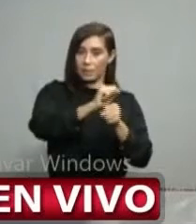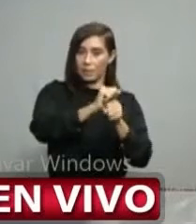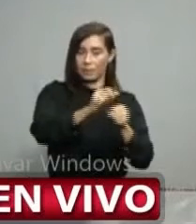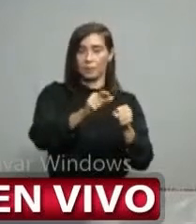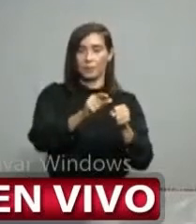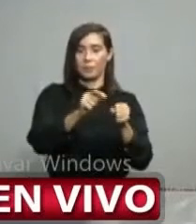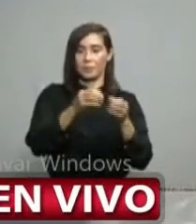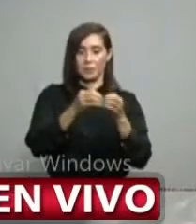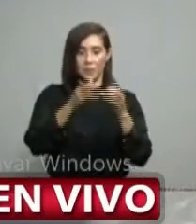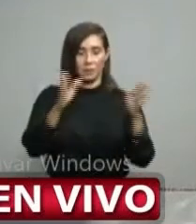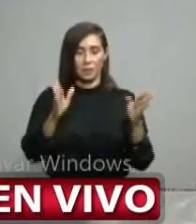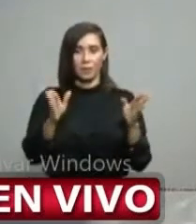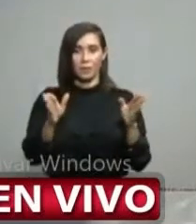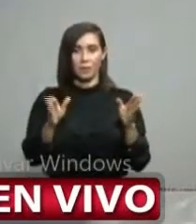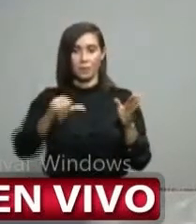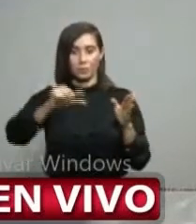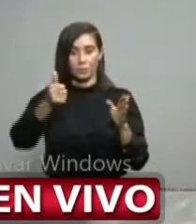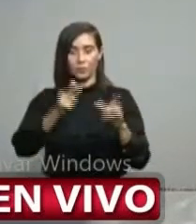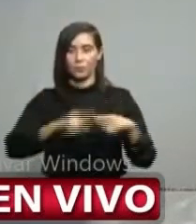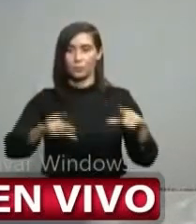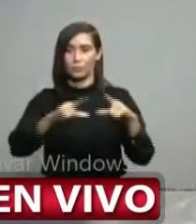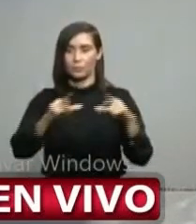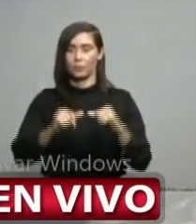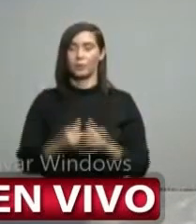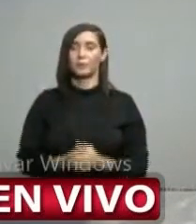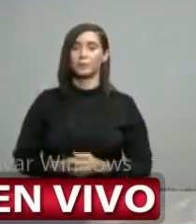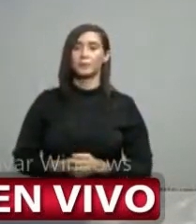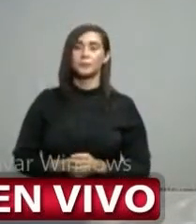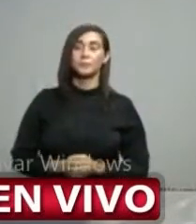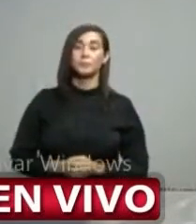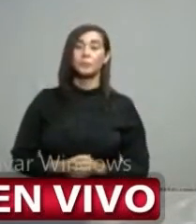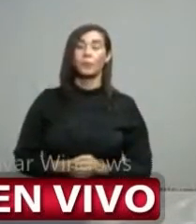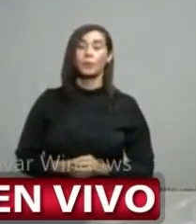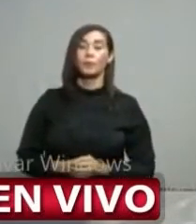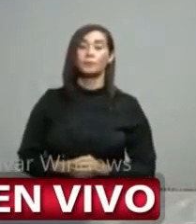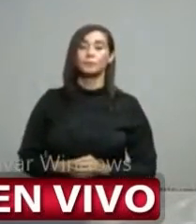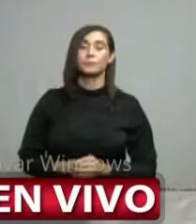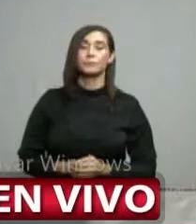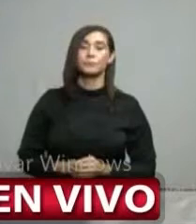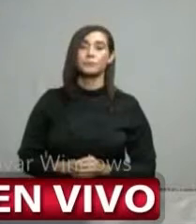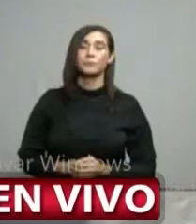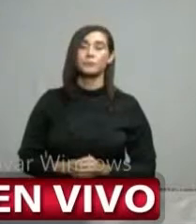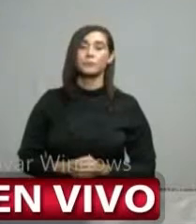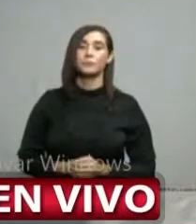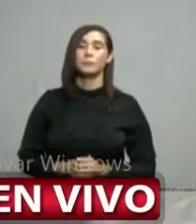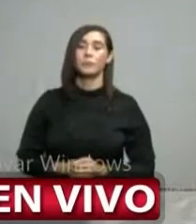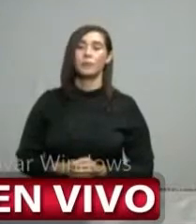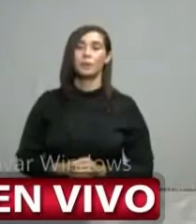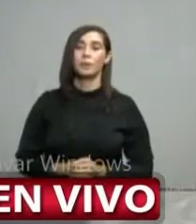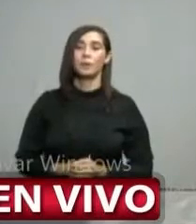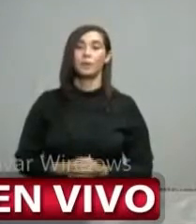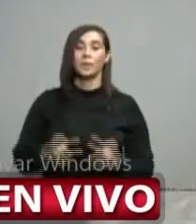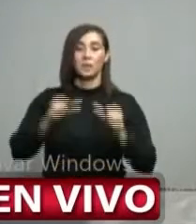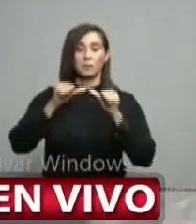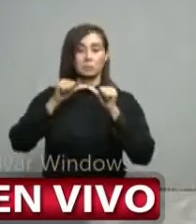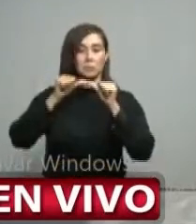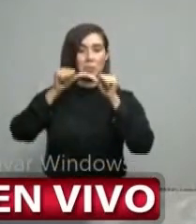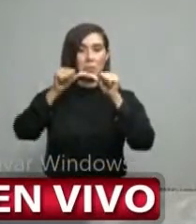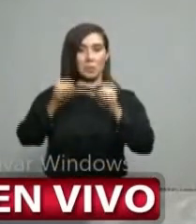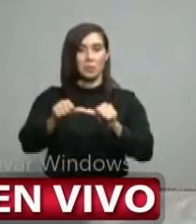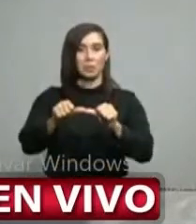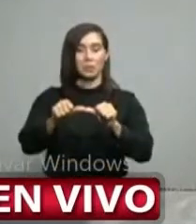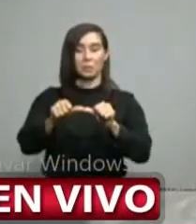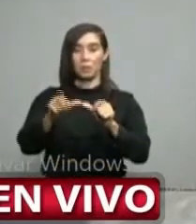Esperemos que de mantener estos controles todavía establecidos como van y la apertura sea